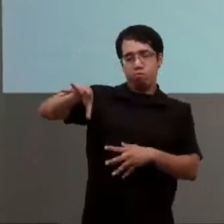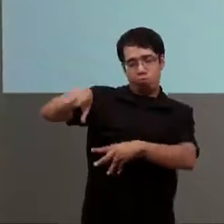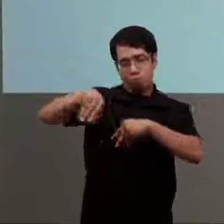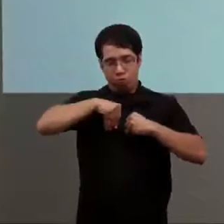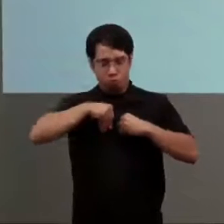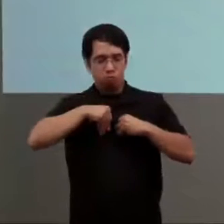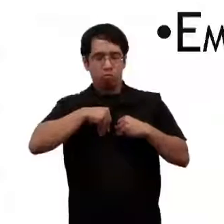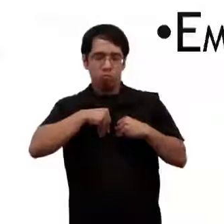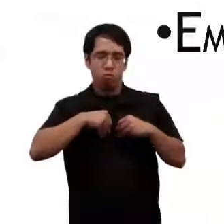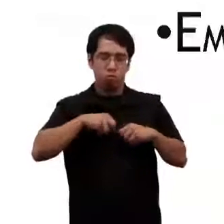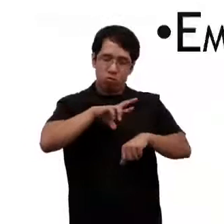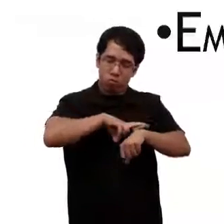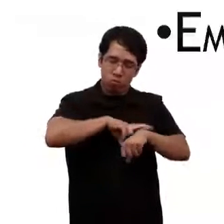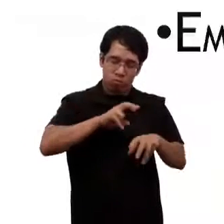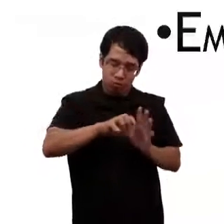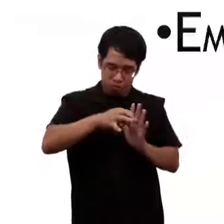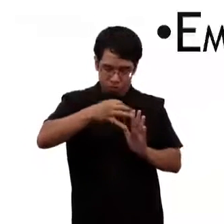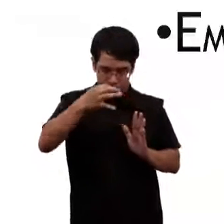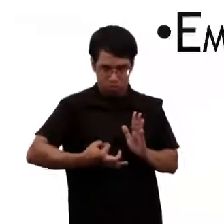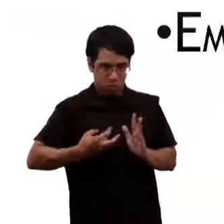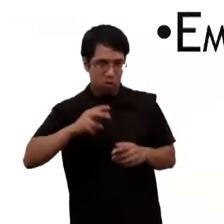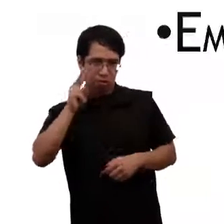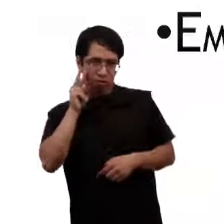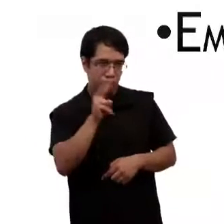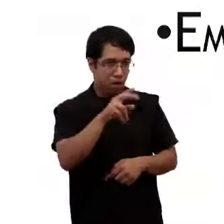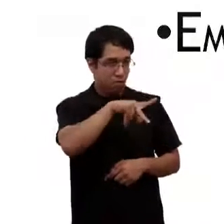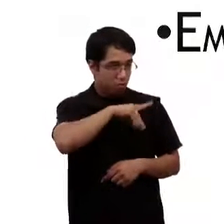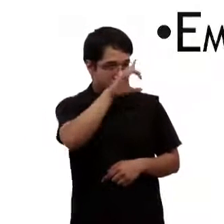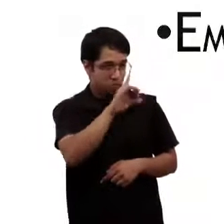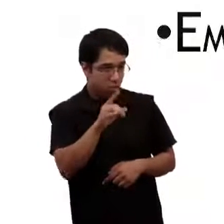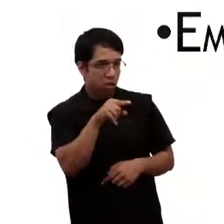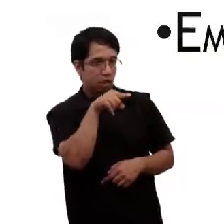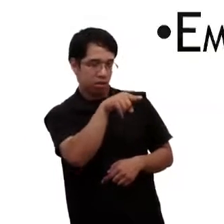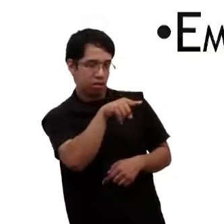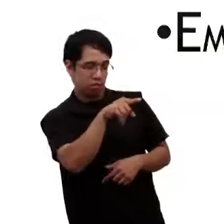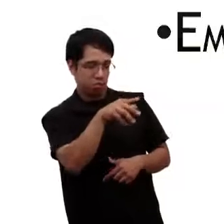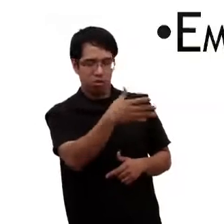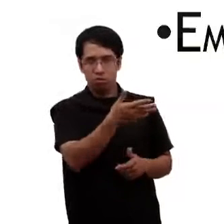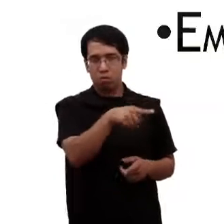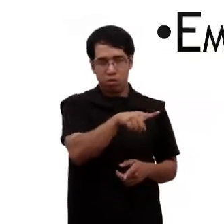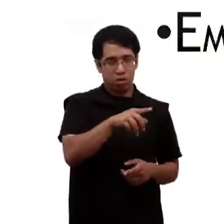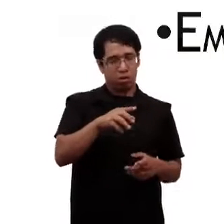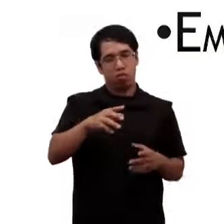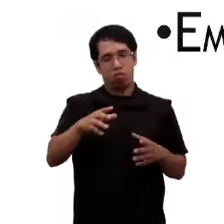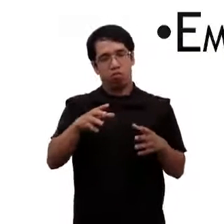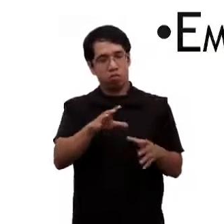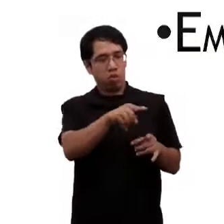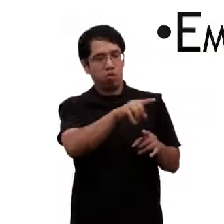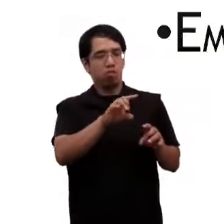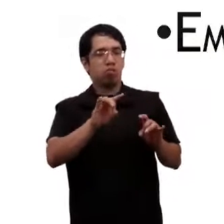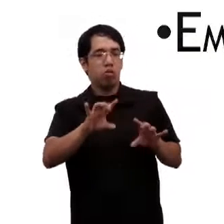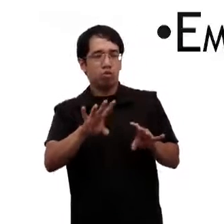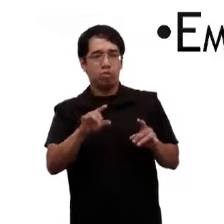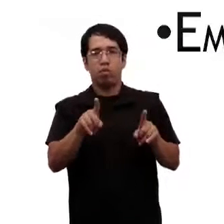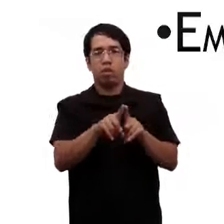compromiso ético de considerar al ciudadano como a la persona con discapacidad como un ciudadano